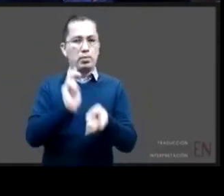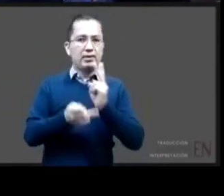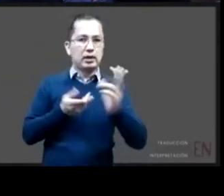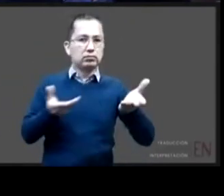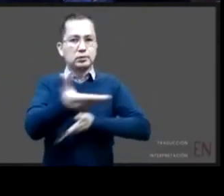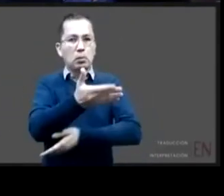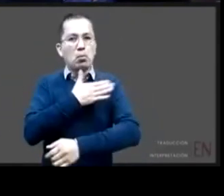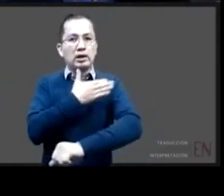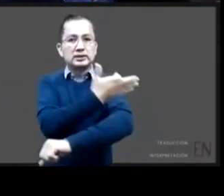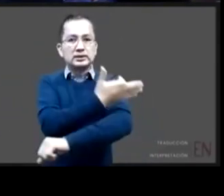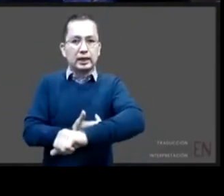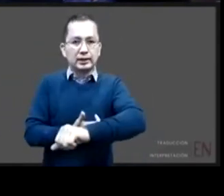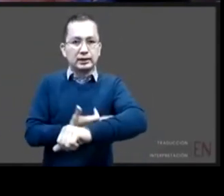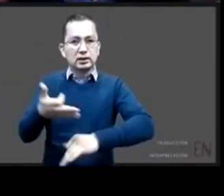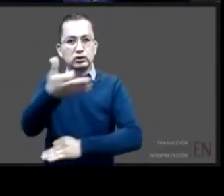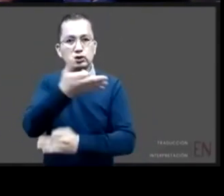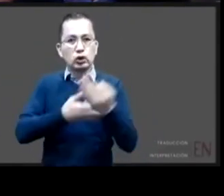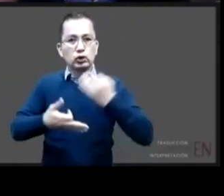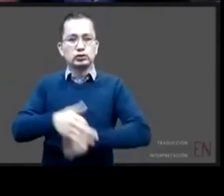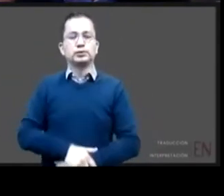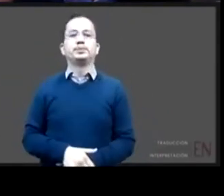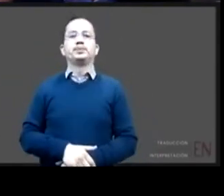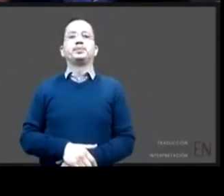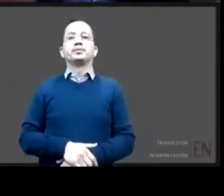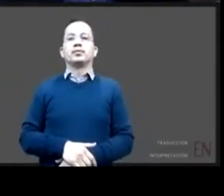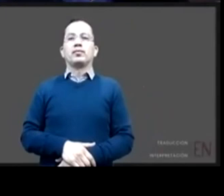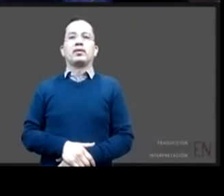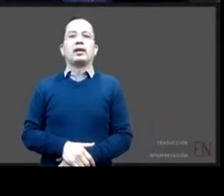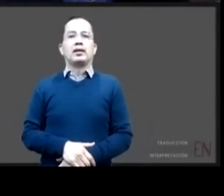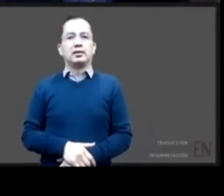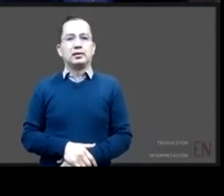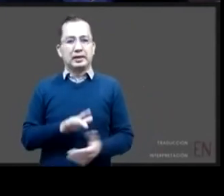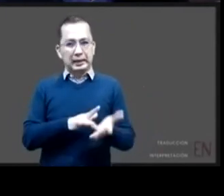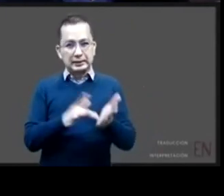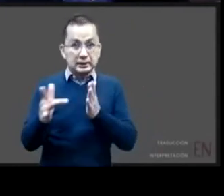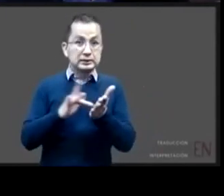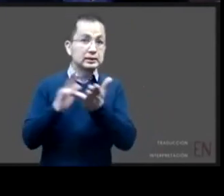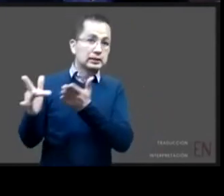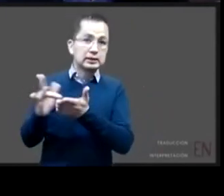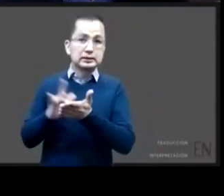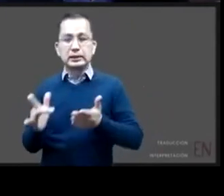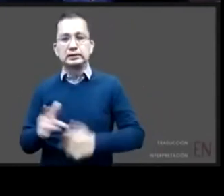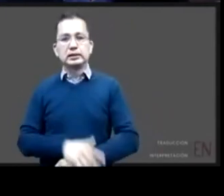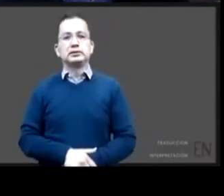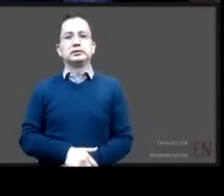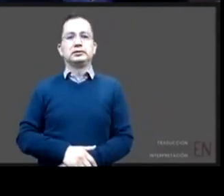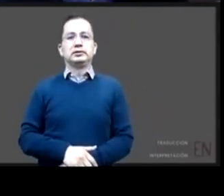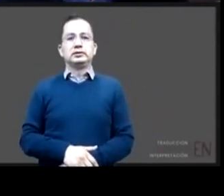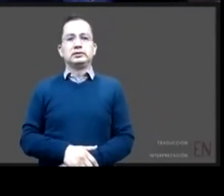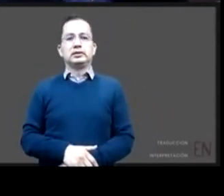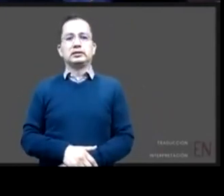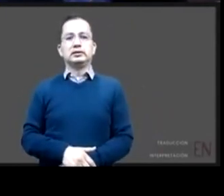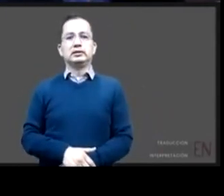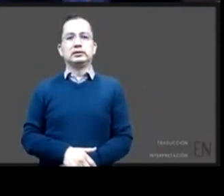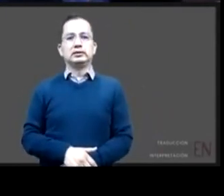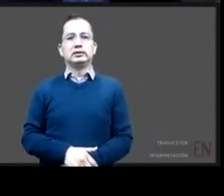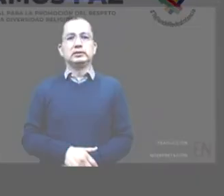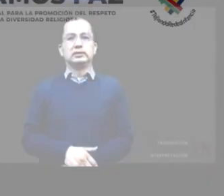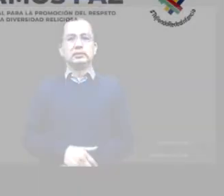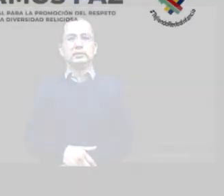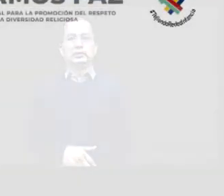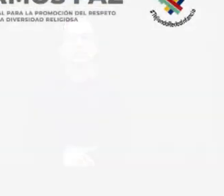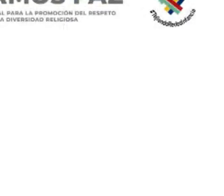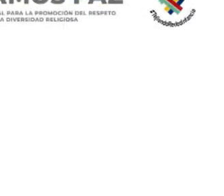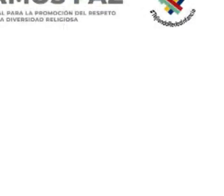Gracias Ricardo Buenas tardes Gracias gracias Hasta pronto Buenas tardes Chau chau Hasta prontito